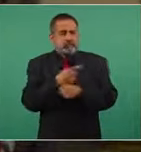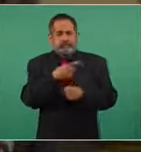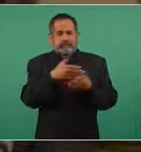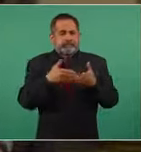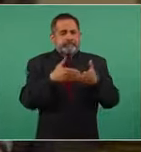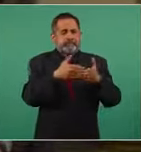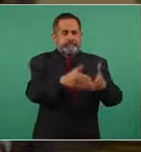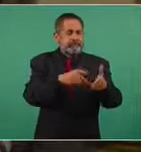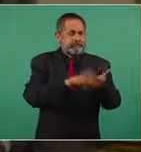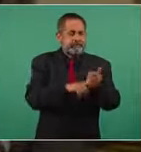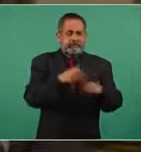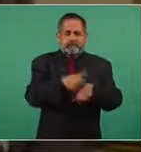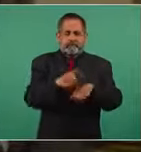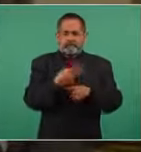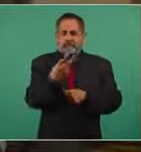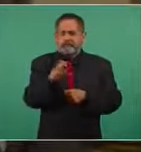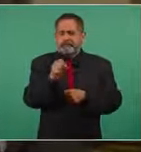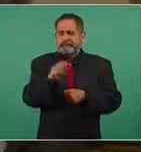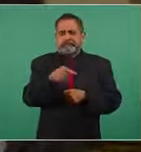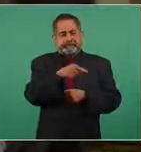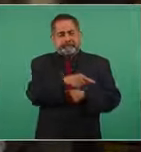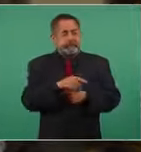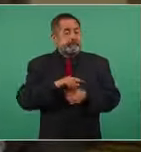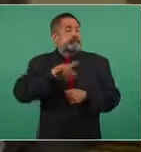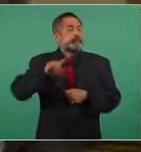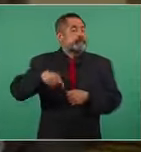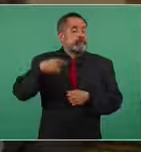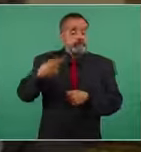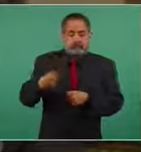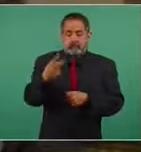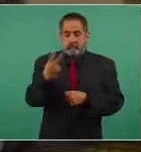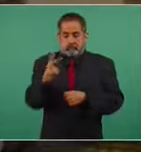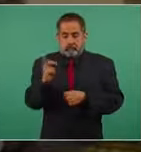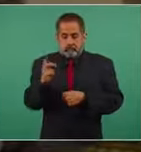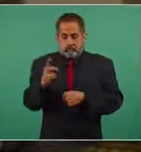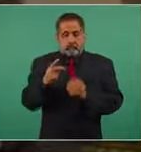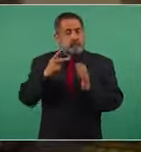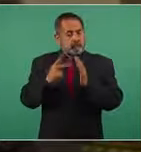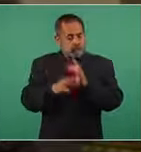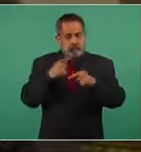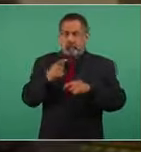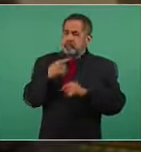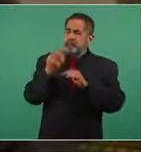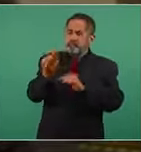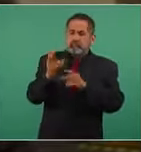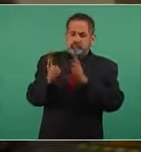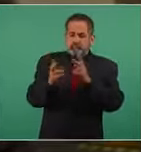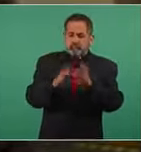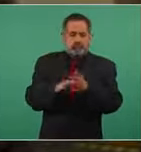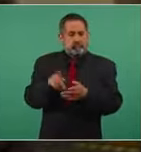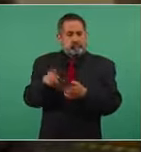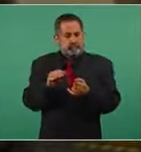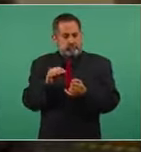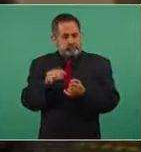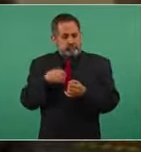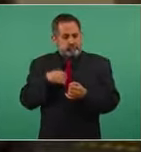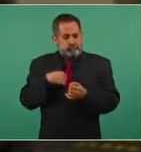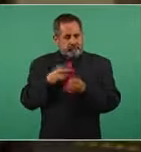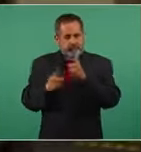Barcaza 269, después el 2 de diciembre se lo volví a exponer, que de hecho al final de mi